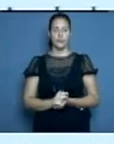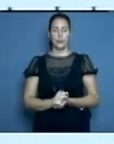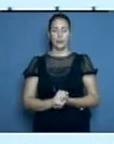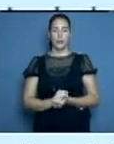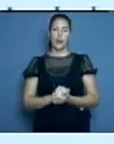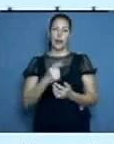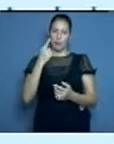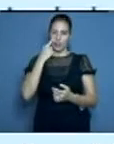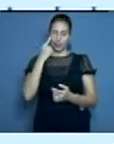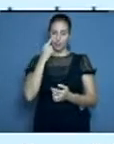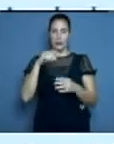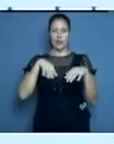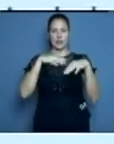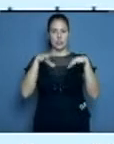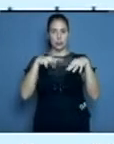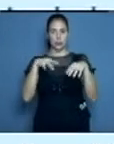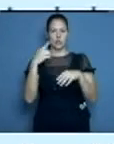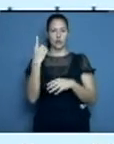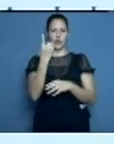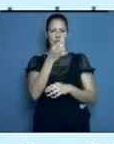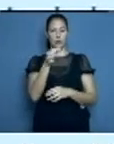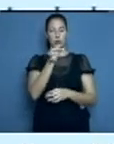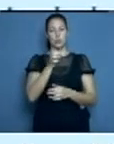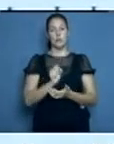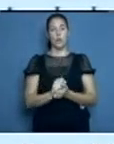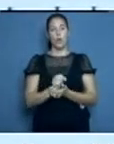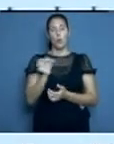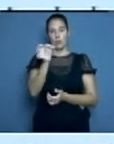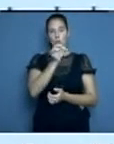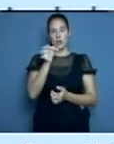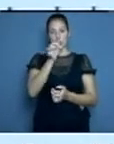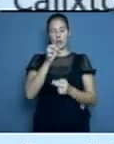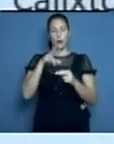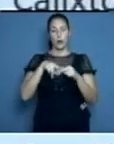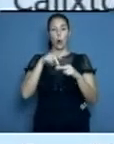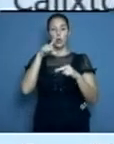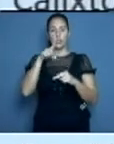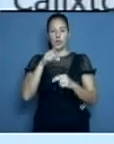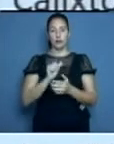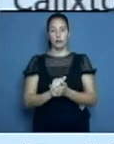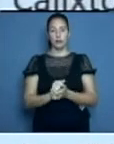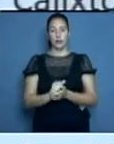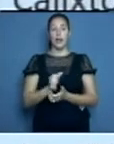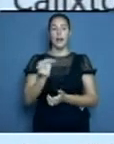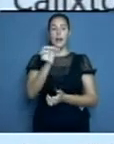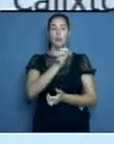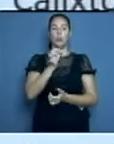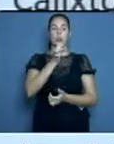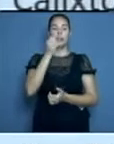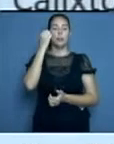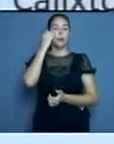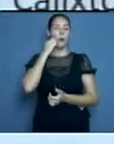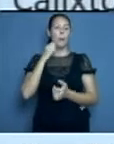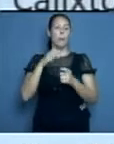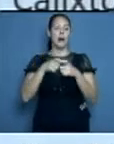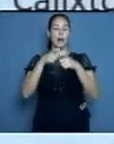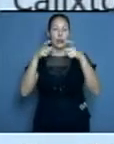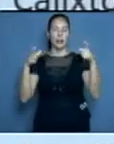televidentes cómo se comporta en los municipios. El municipio capital, seguimos diciendo, el epicentro de la pandemia en estos momentos en la